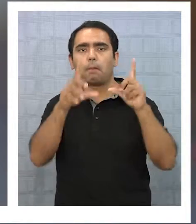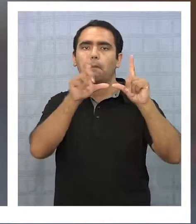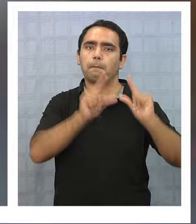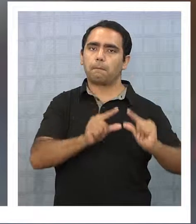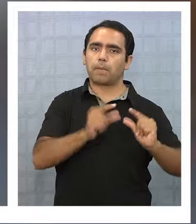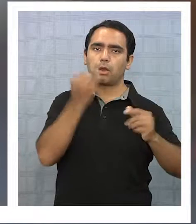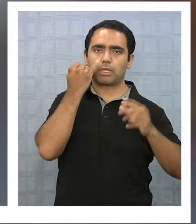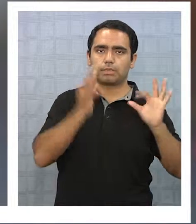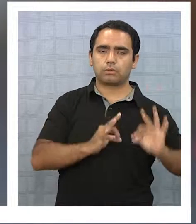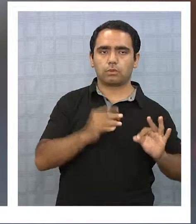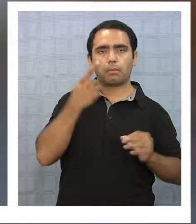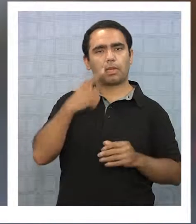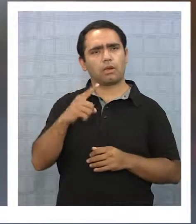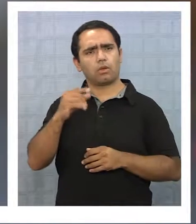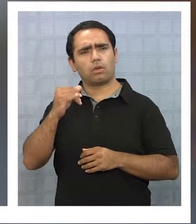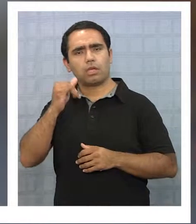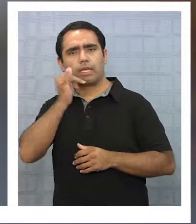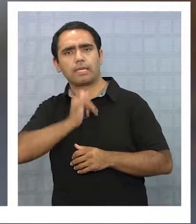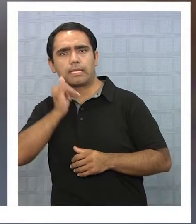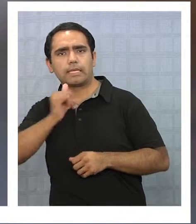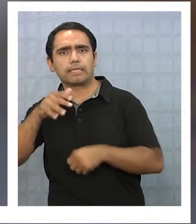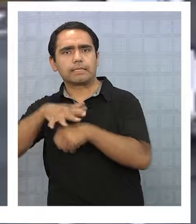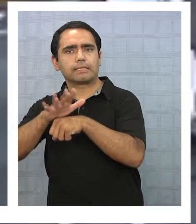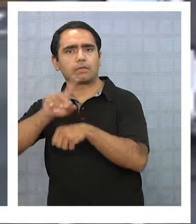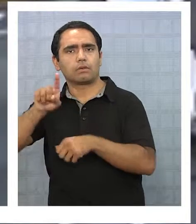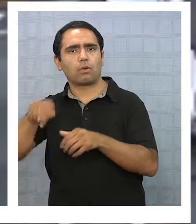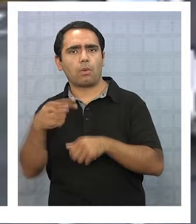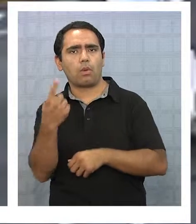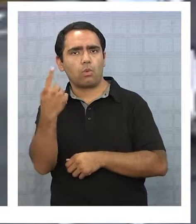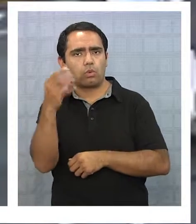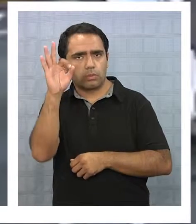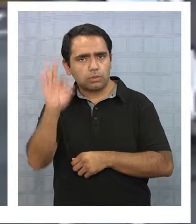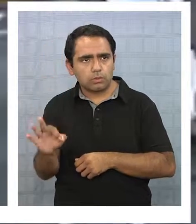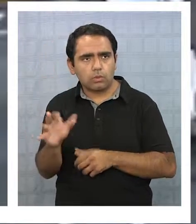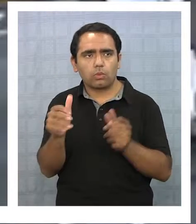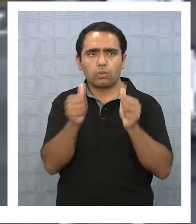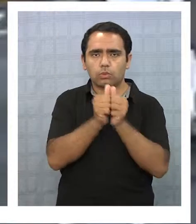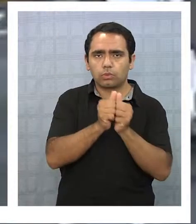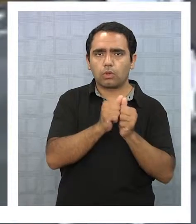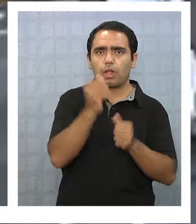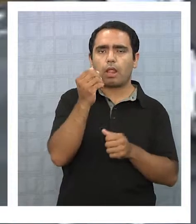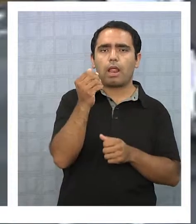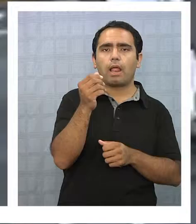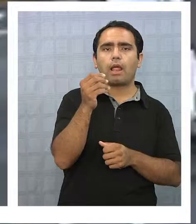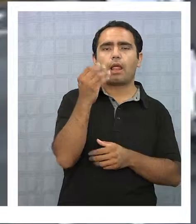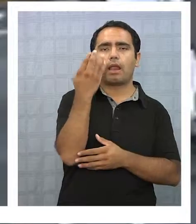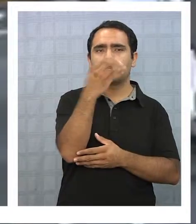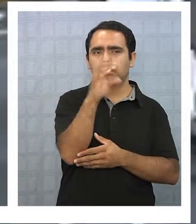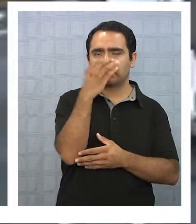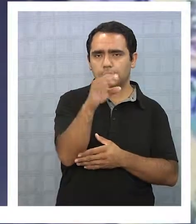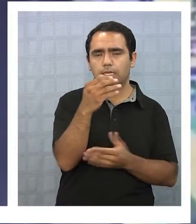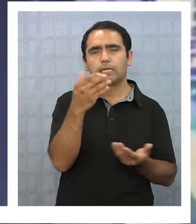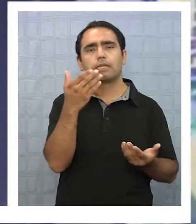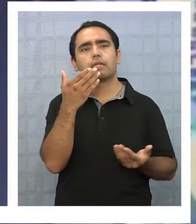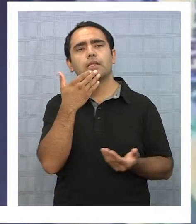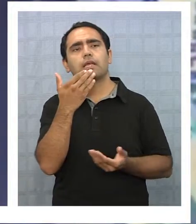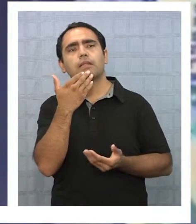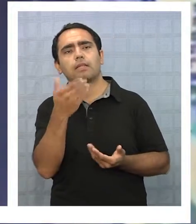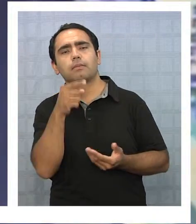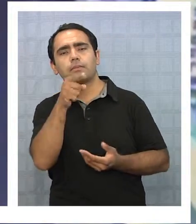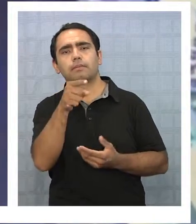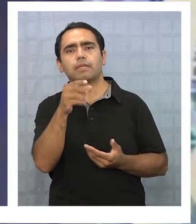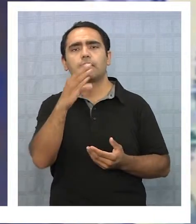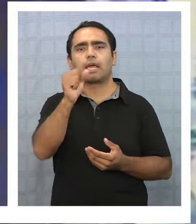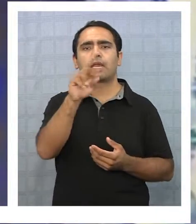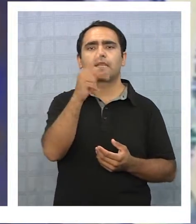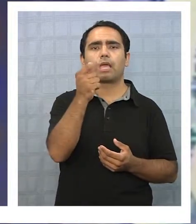inseguridad, pero Iquique, con un 15,1%, junto a Colina, La Serena, Talca, Arica y Cartagena,